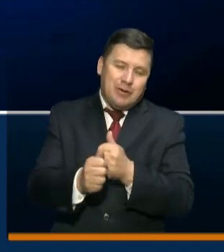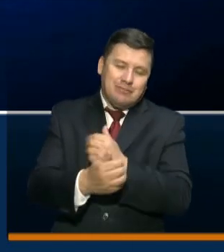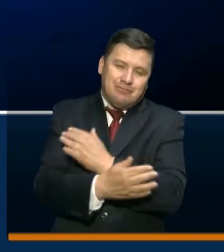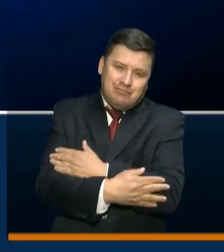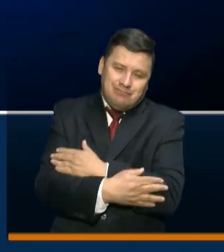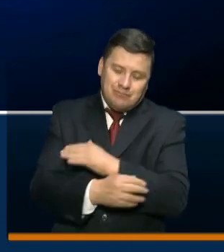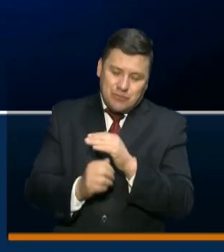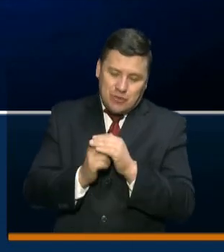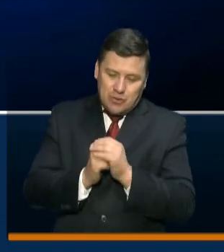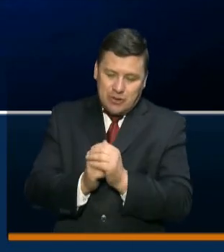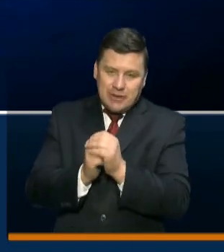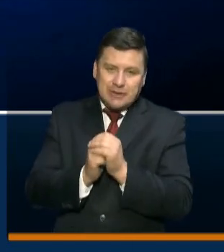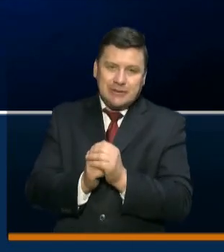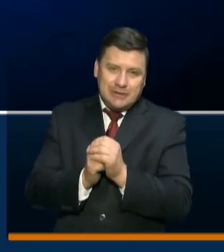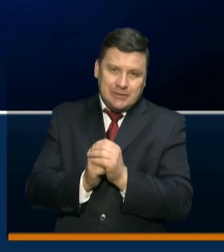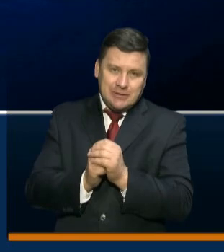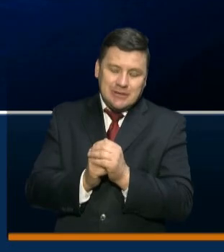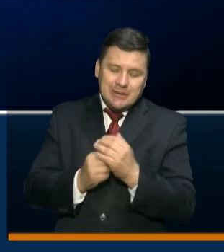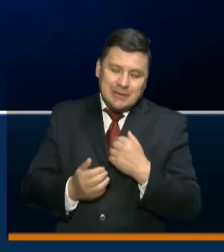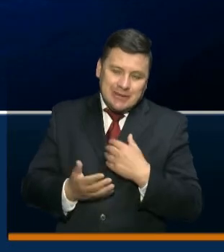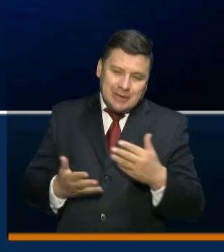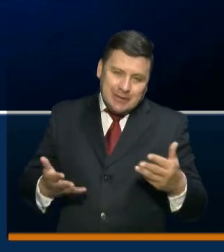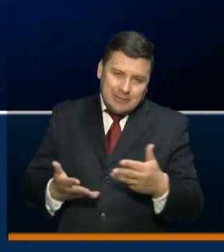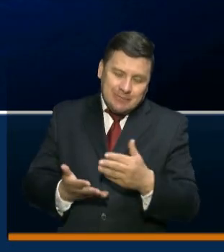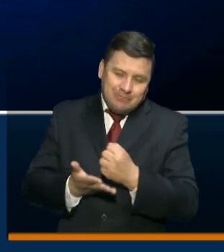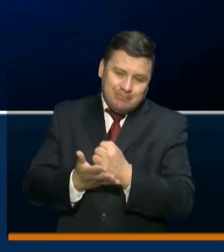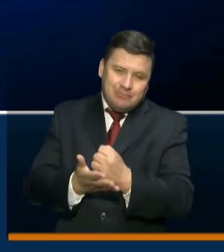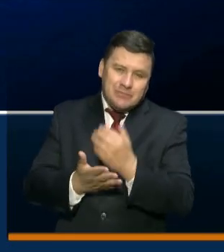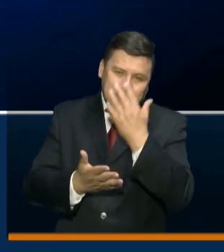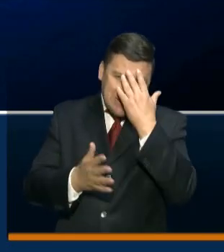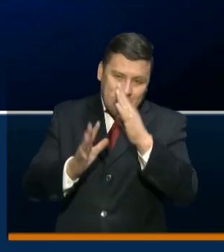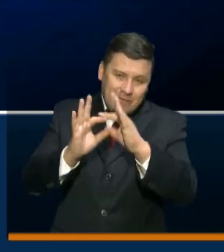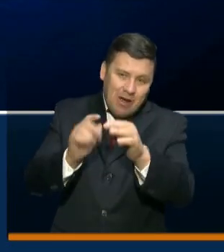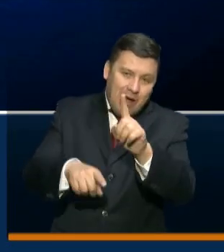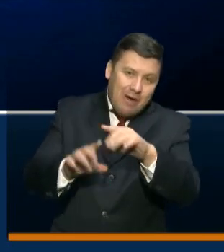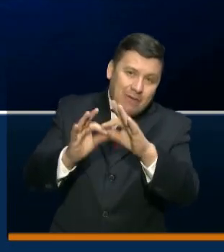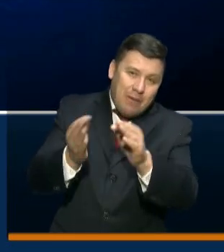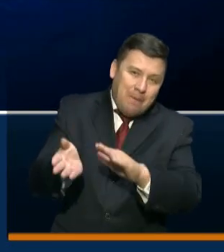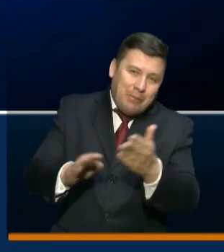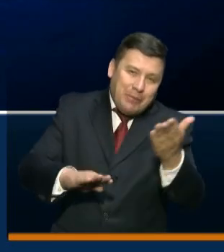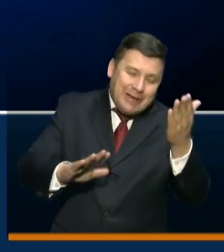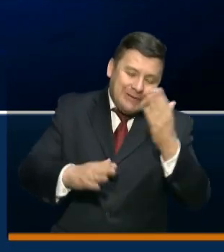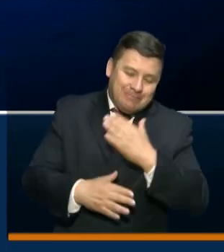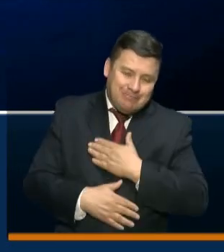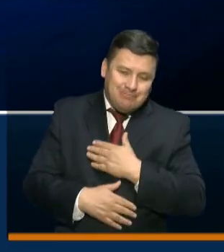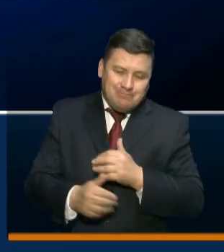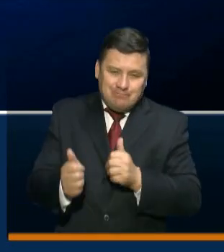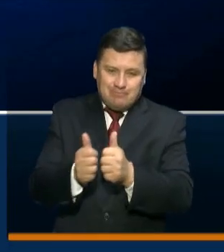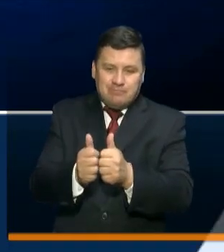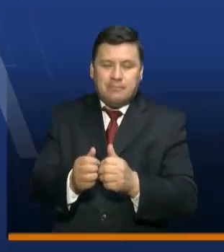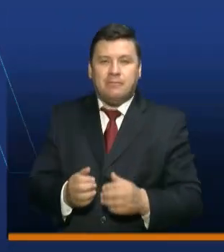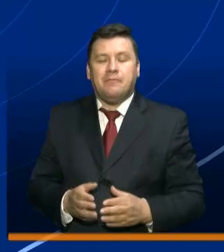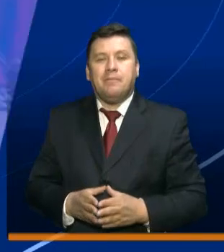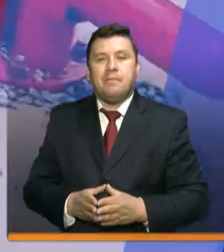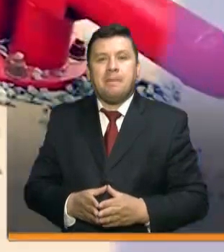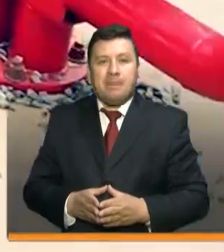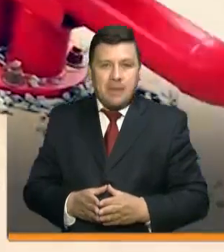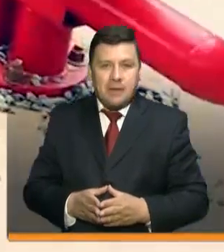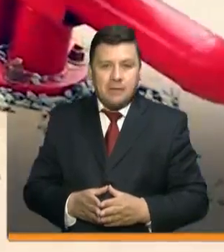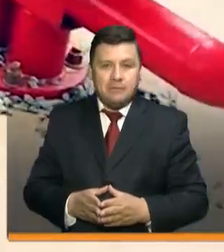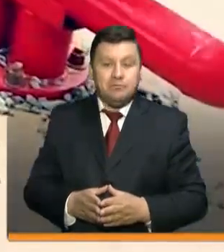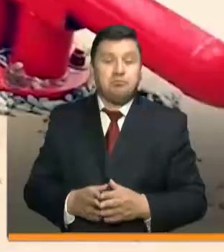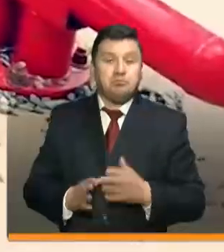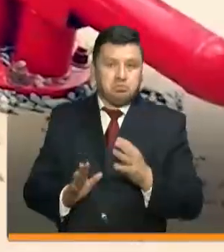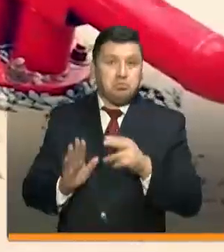nuestras oraciones y nuestra solidaridad por la pérdida de sus seres queridos. Estamos con ustedes. Estos